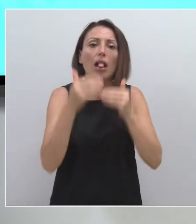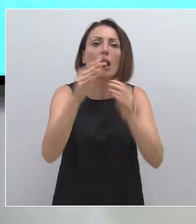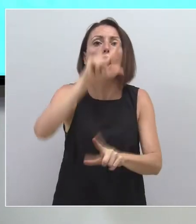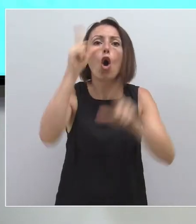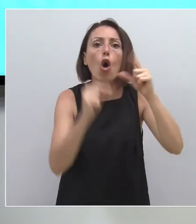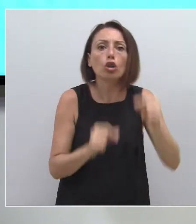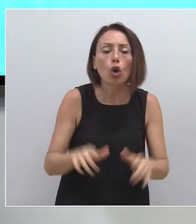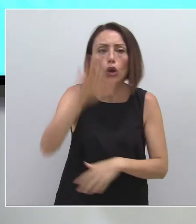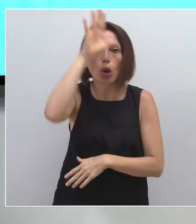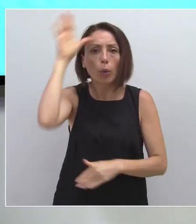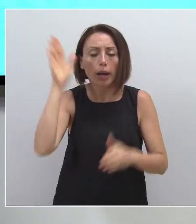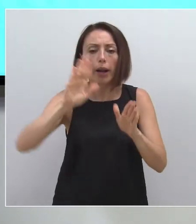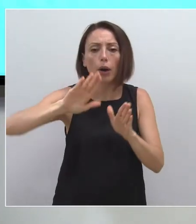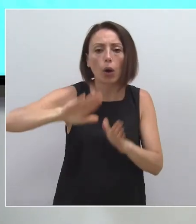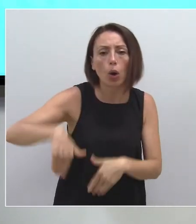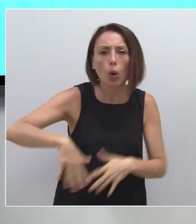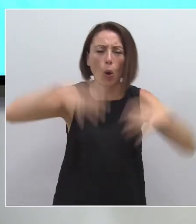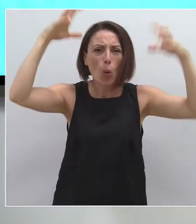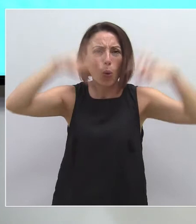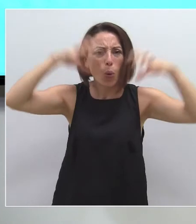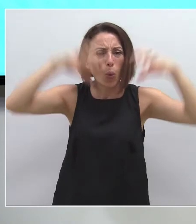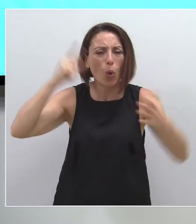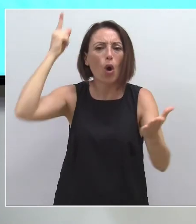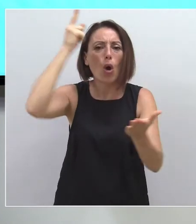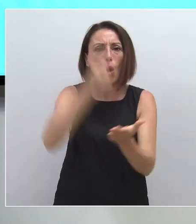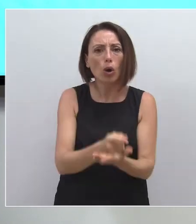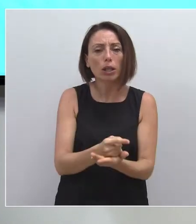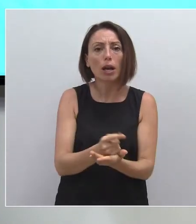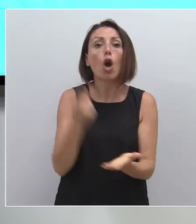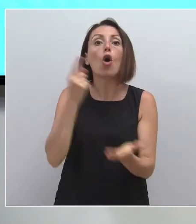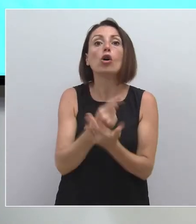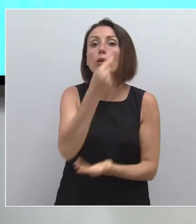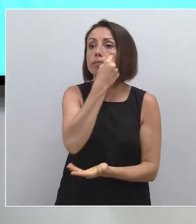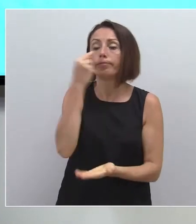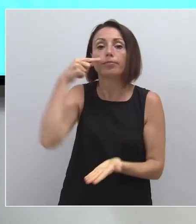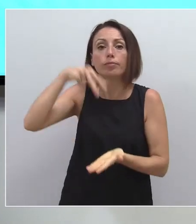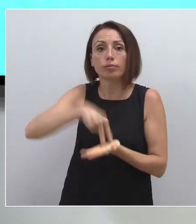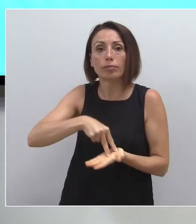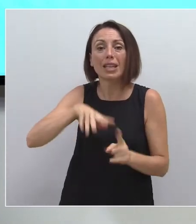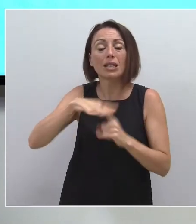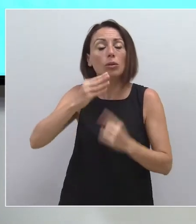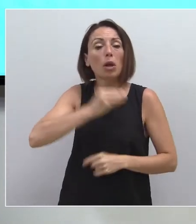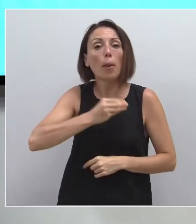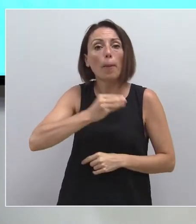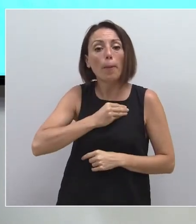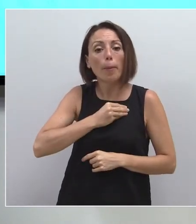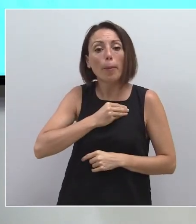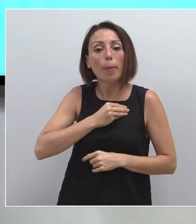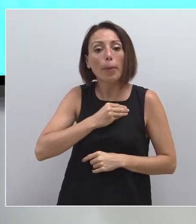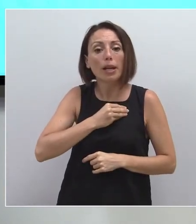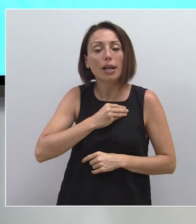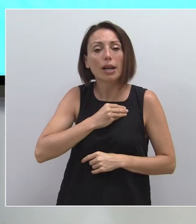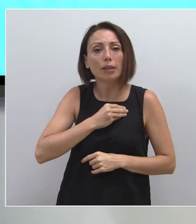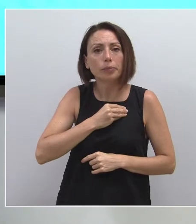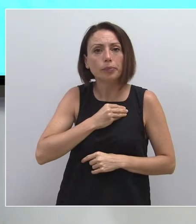de verano y otoño. Llegarán otra vez las lluvias torrenciales. Volveremos a ser testigos, por desgracia, yo no lo quiera, de cómo una cantidad ingente